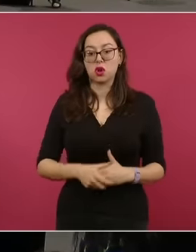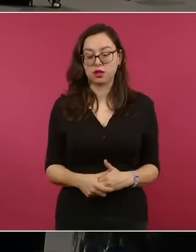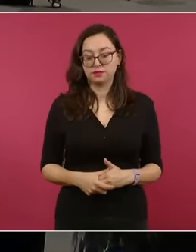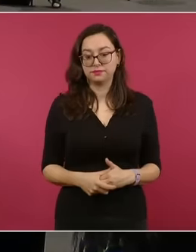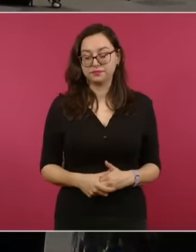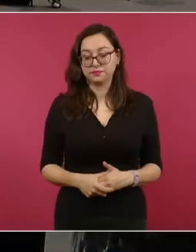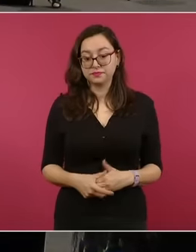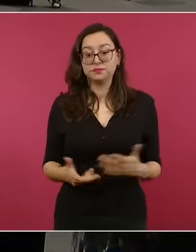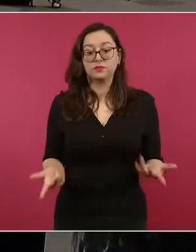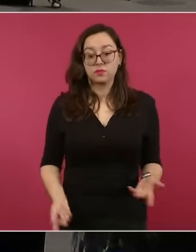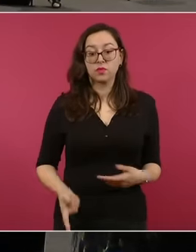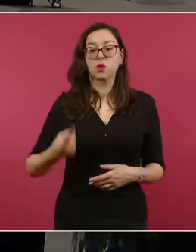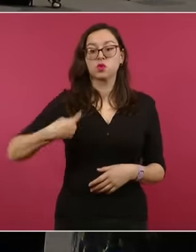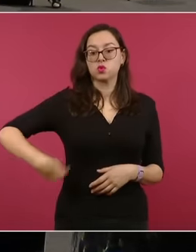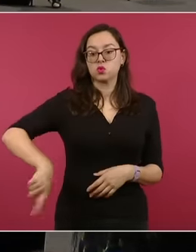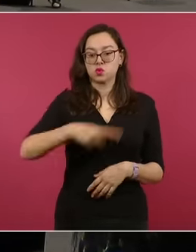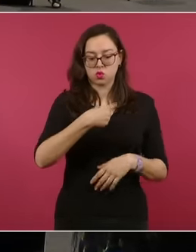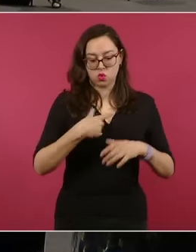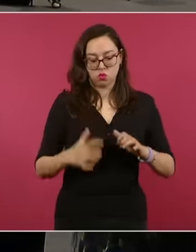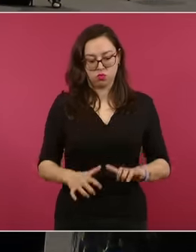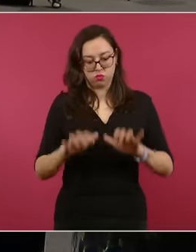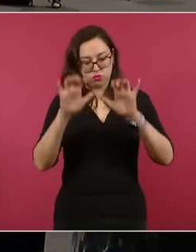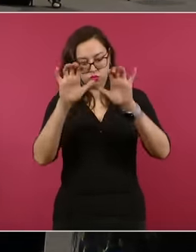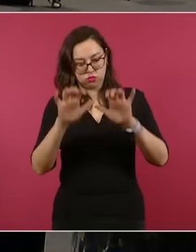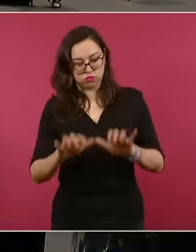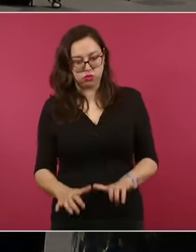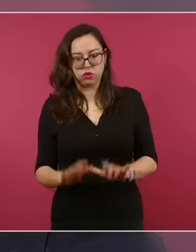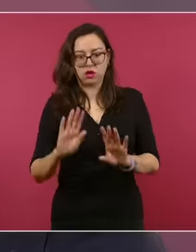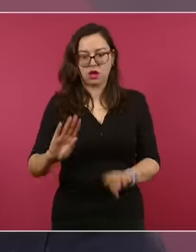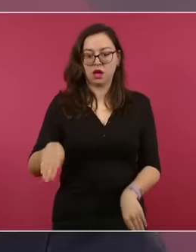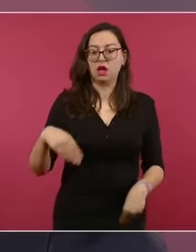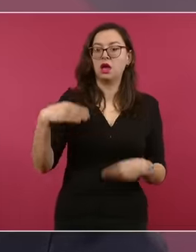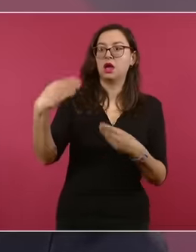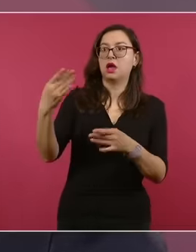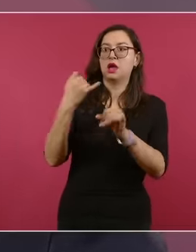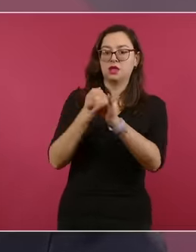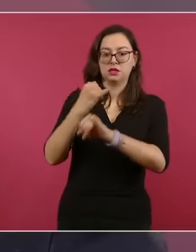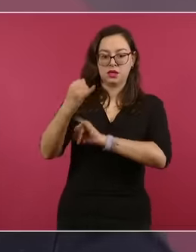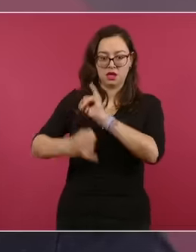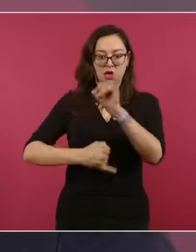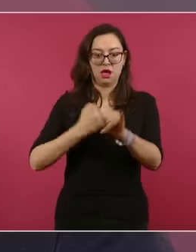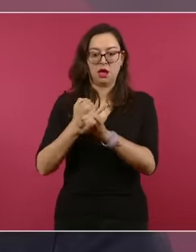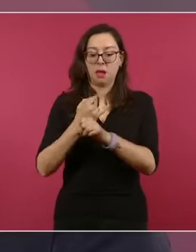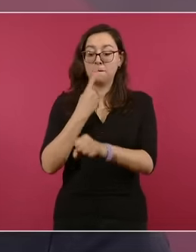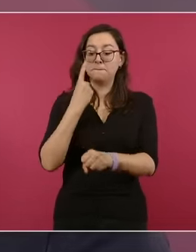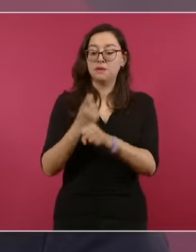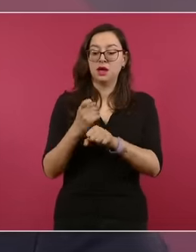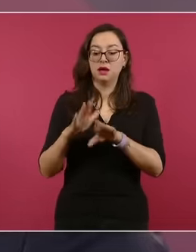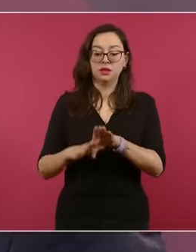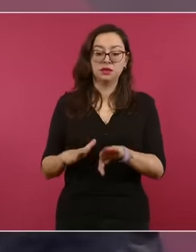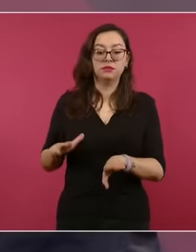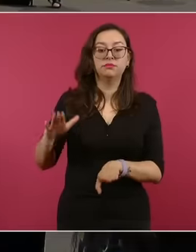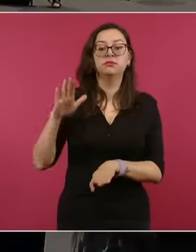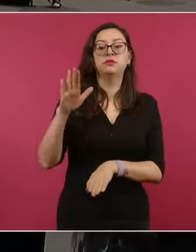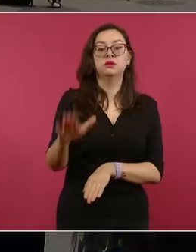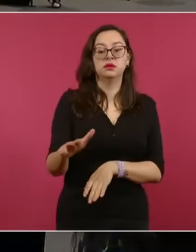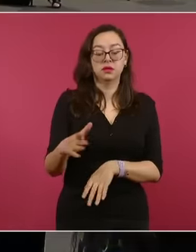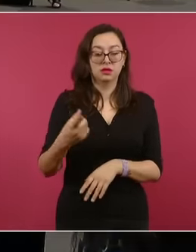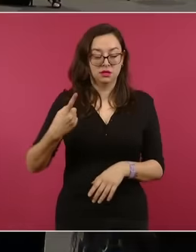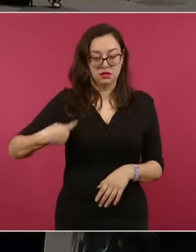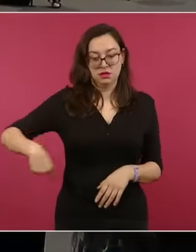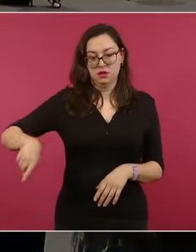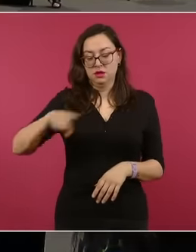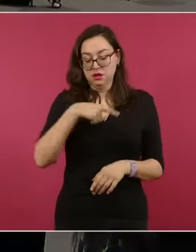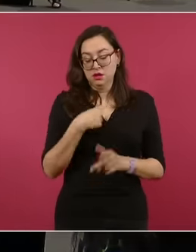presentó ya ante la Corte Internacional de Justicia es una primera etapa en la que se presentan los argumentos